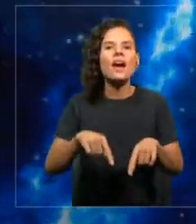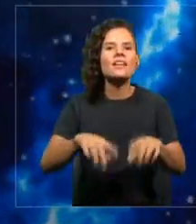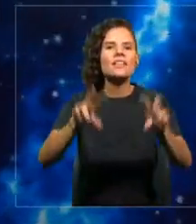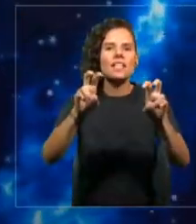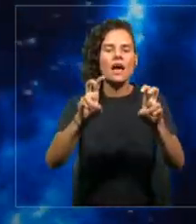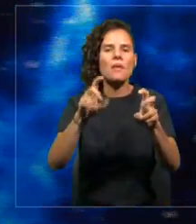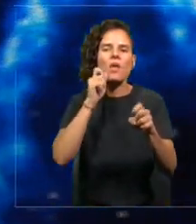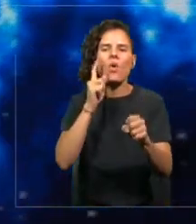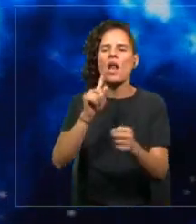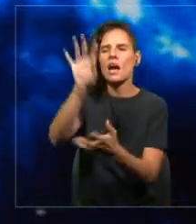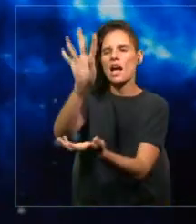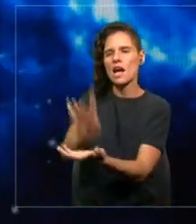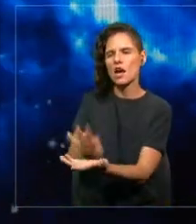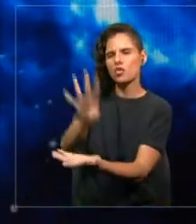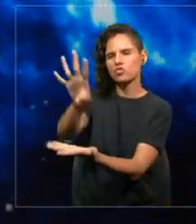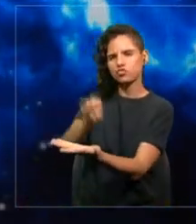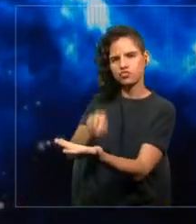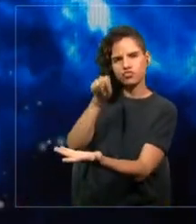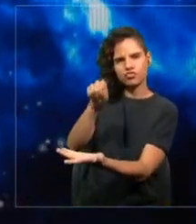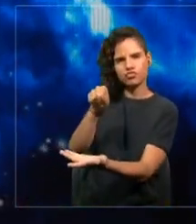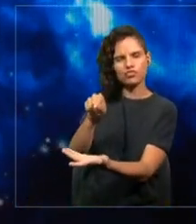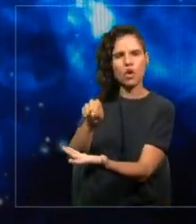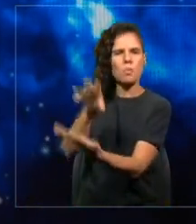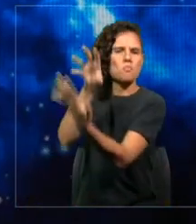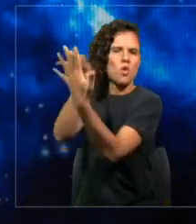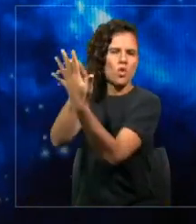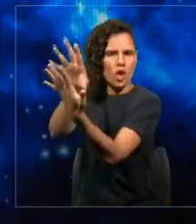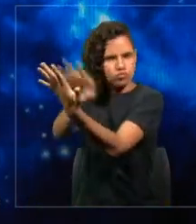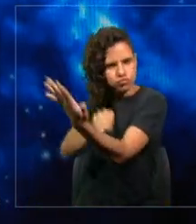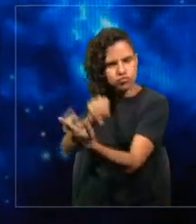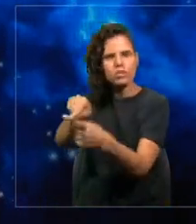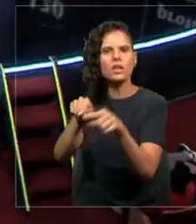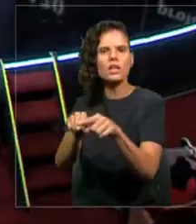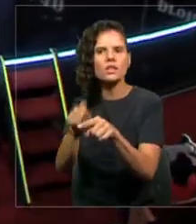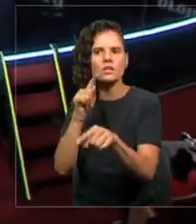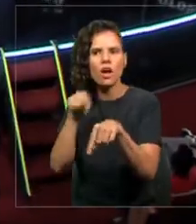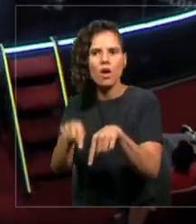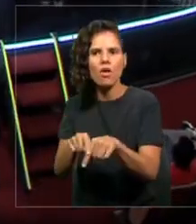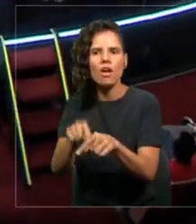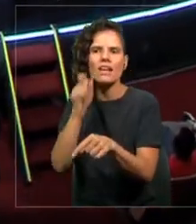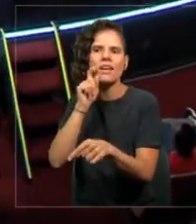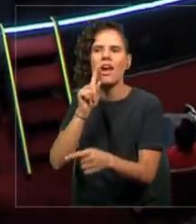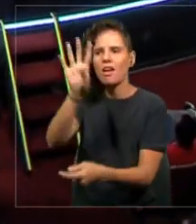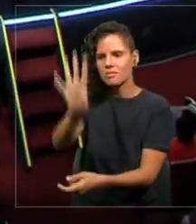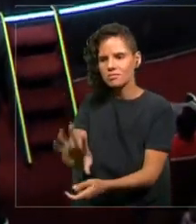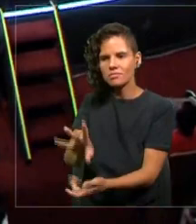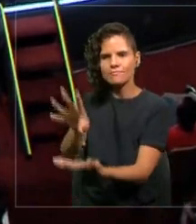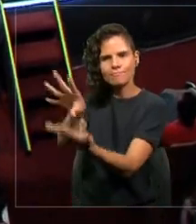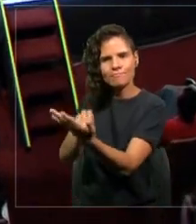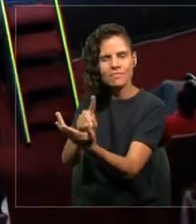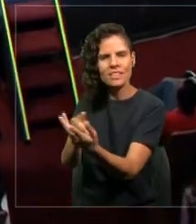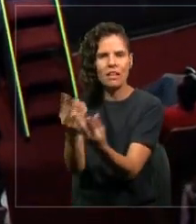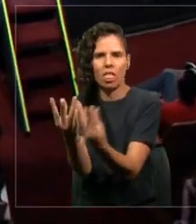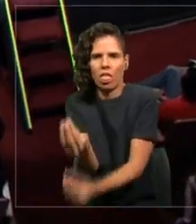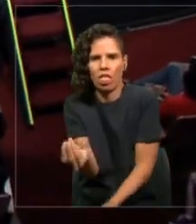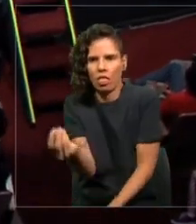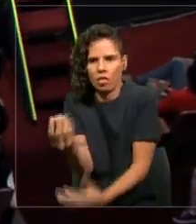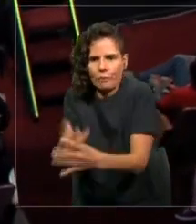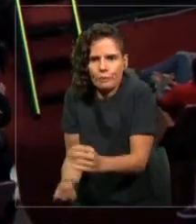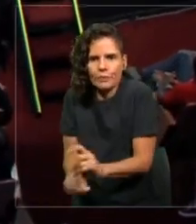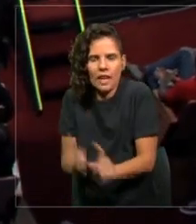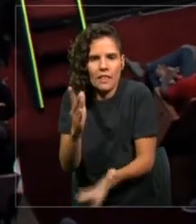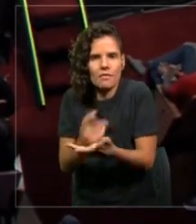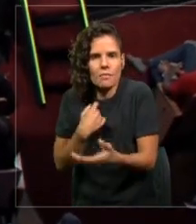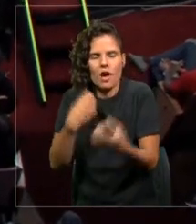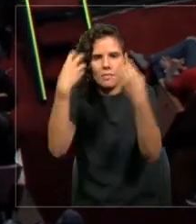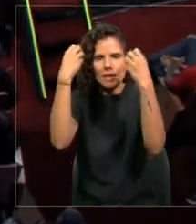promedios están en extinción? En este mundo donde los promedios están en extinción vamos a tener que aprender más cosas. Vamos